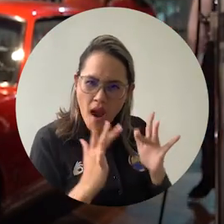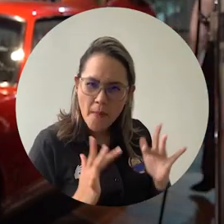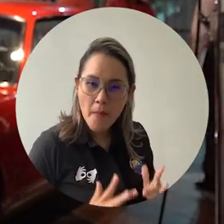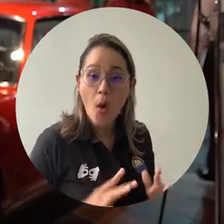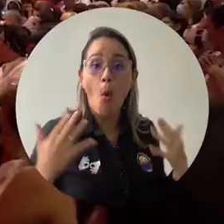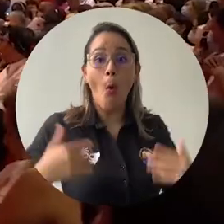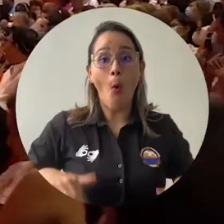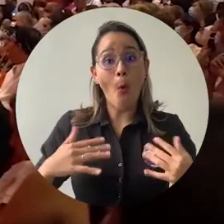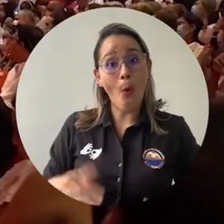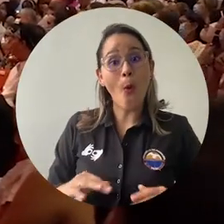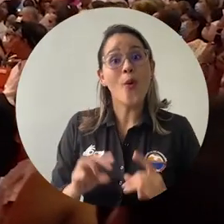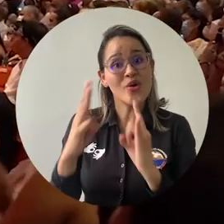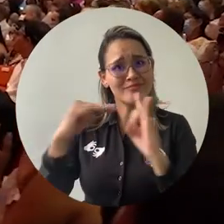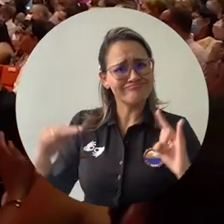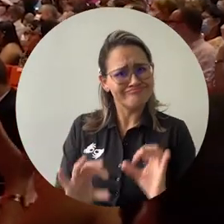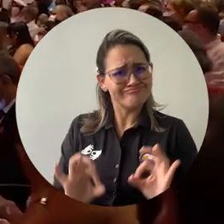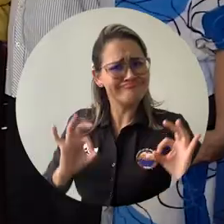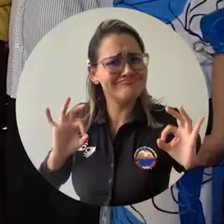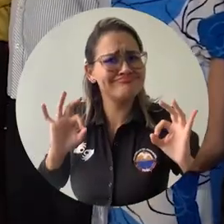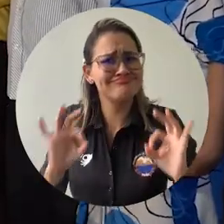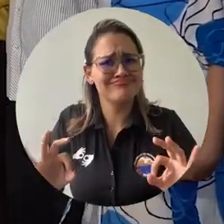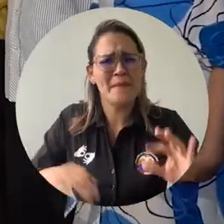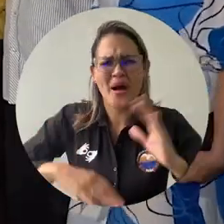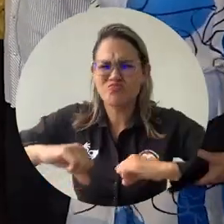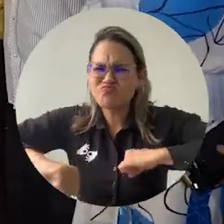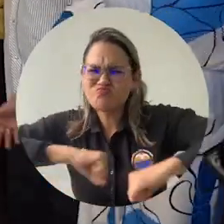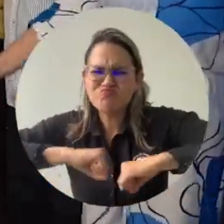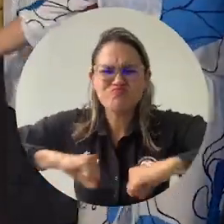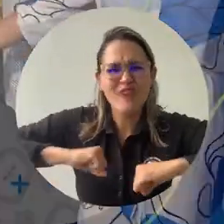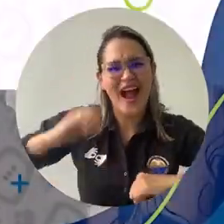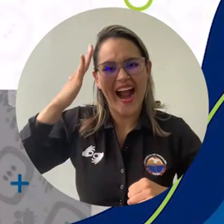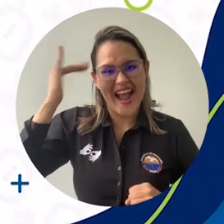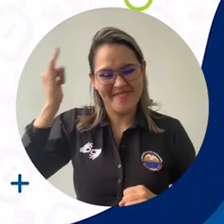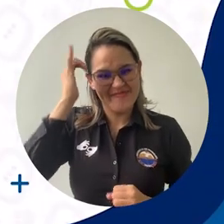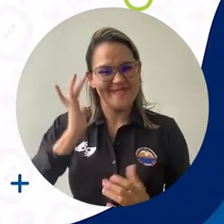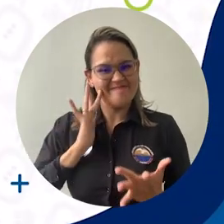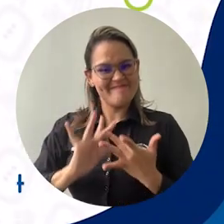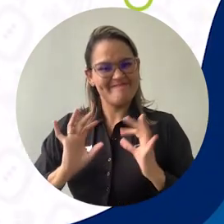Magdalena, estamos destacando toda su labor en gestión académica.